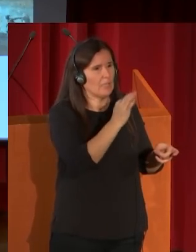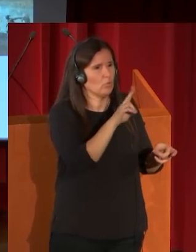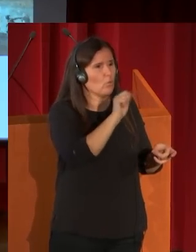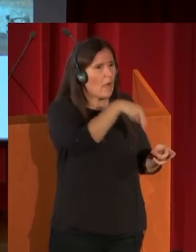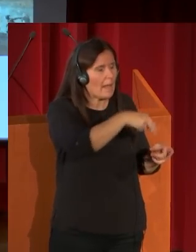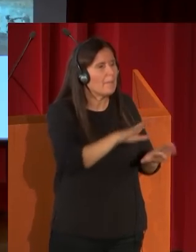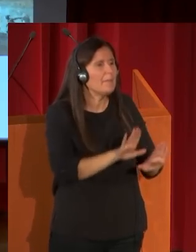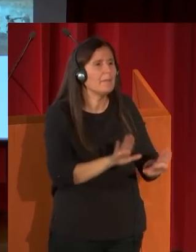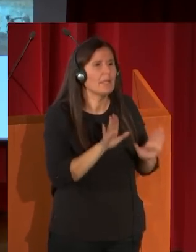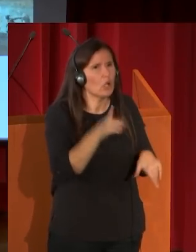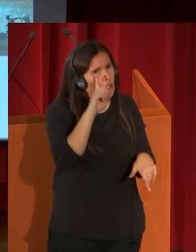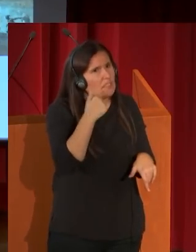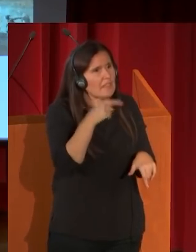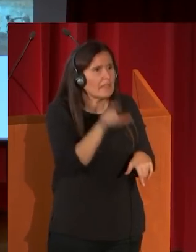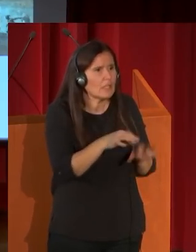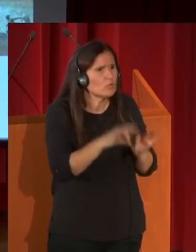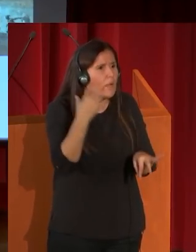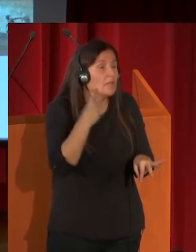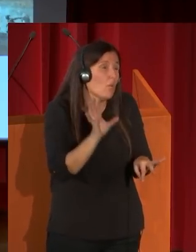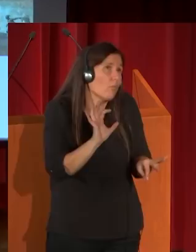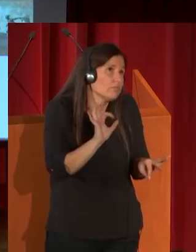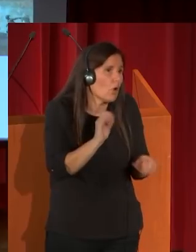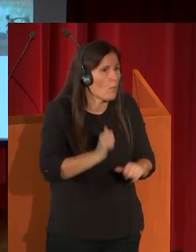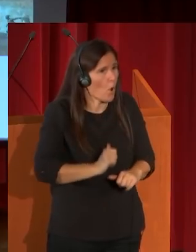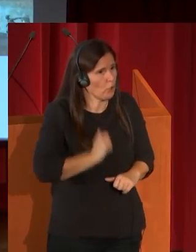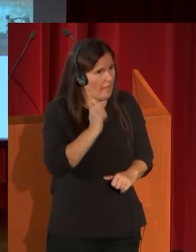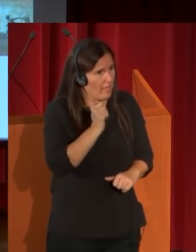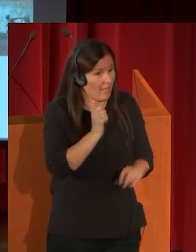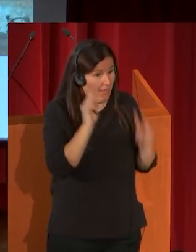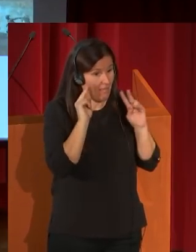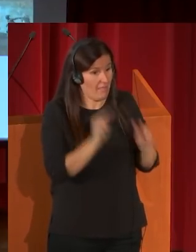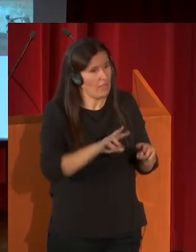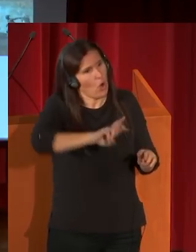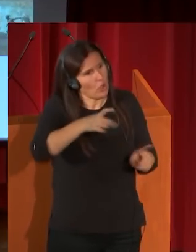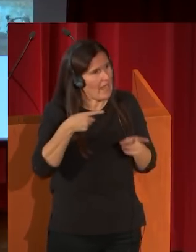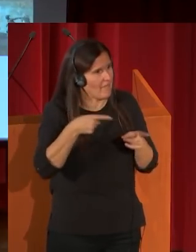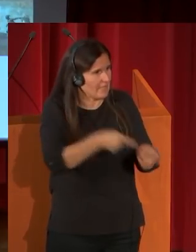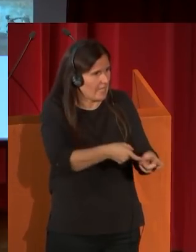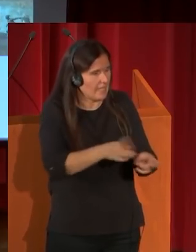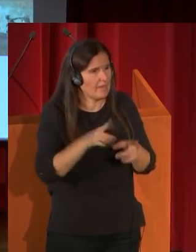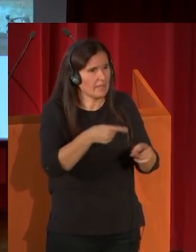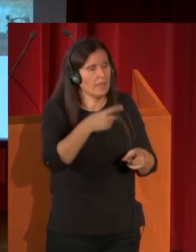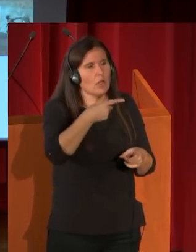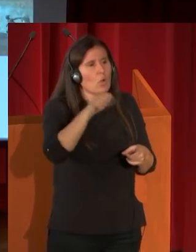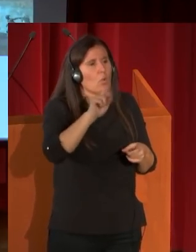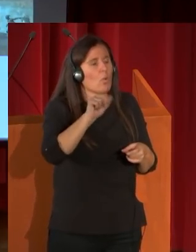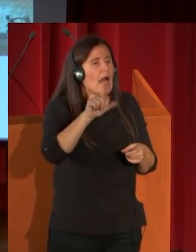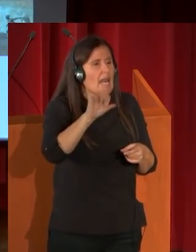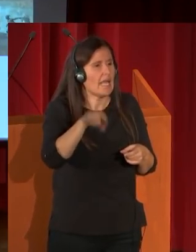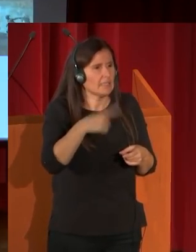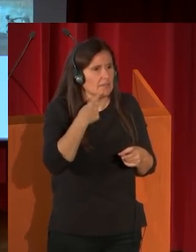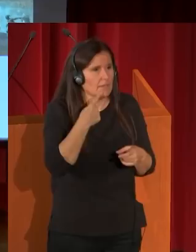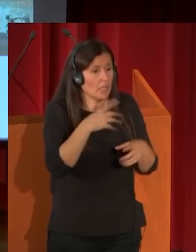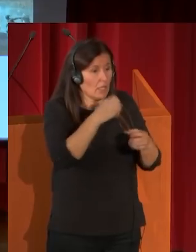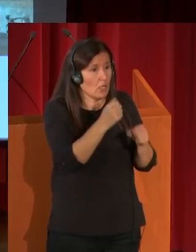no sé si decir la suerte, pero la oportunidad de presenciar esta otra batalla, la batalla de Guarrás, parapetado tras una